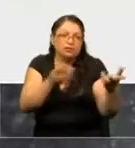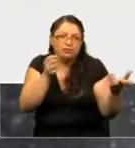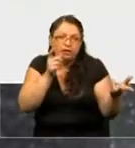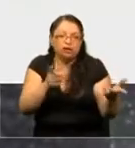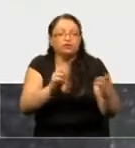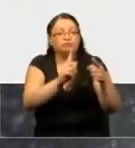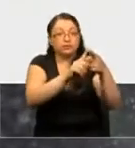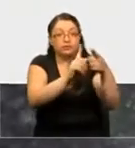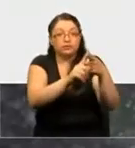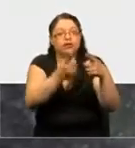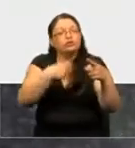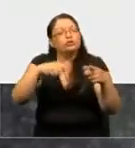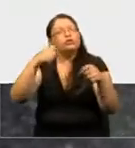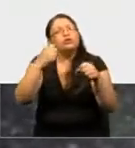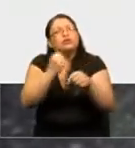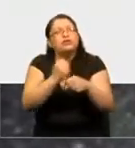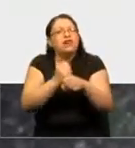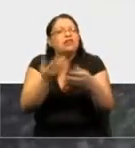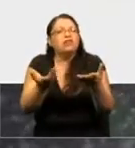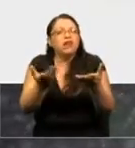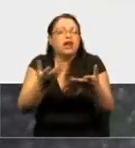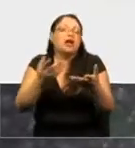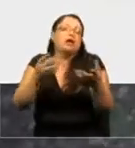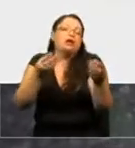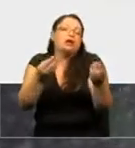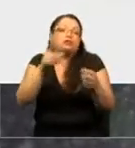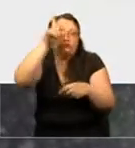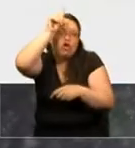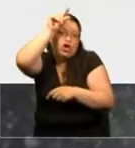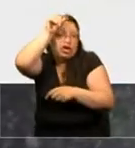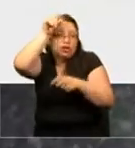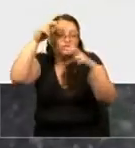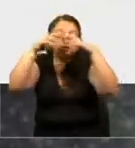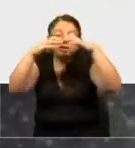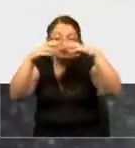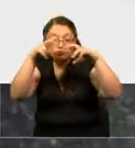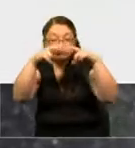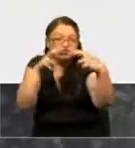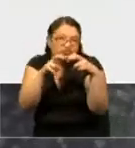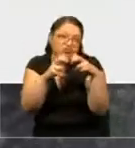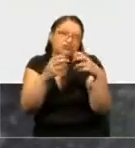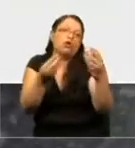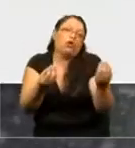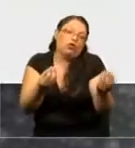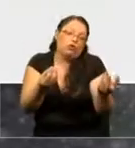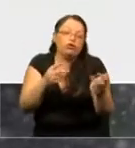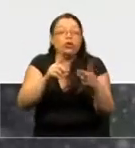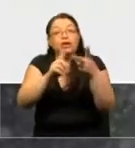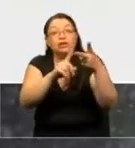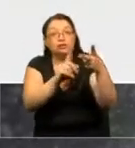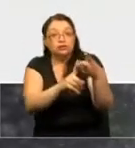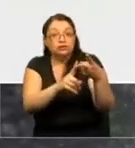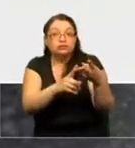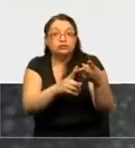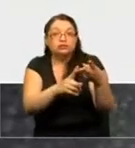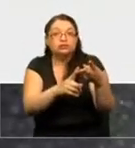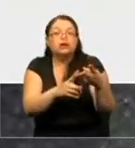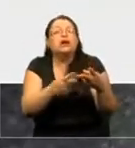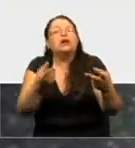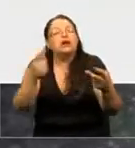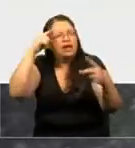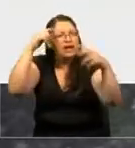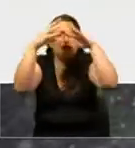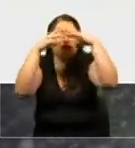principalmente con neuronas de rodadores, por razones obvias, ratones o ratas. Y la segunda es que las neuronas,